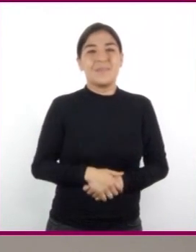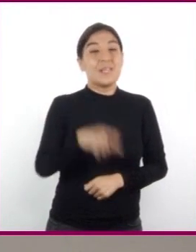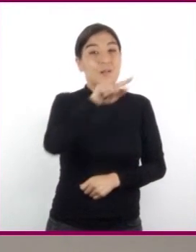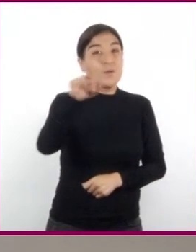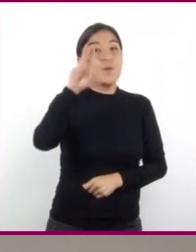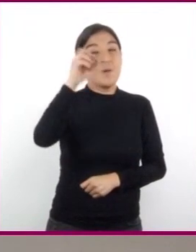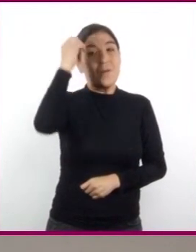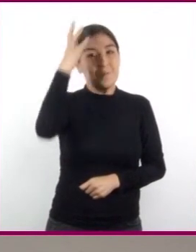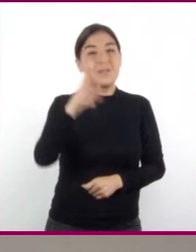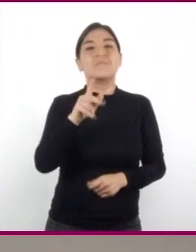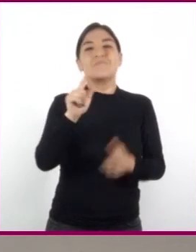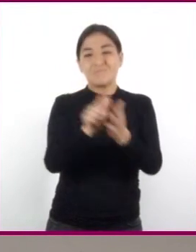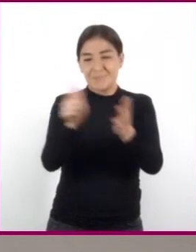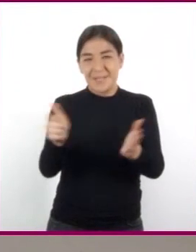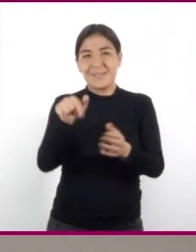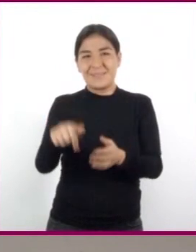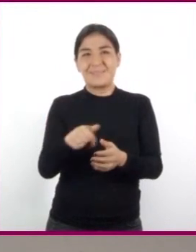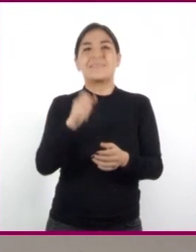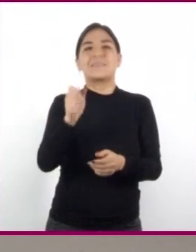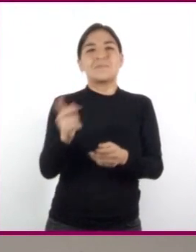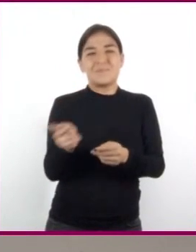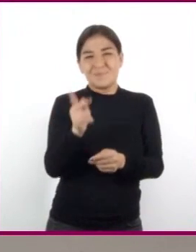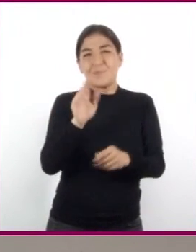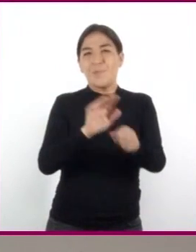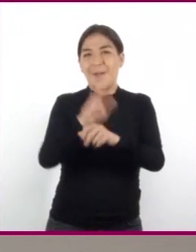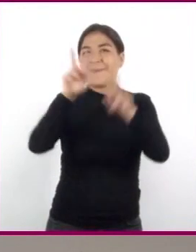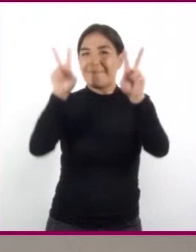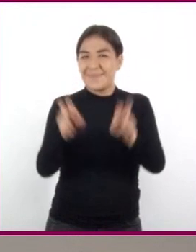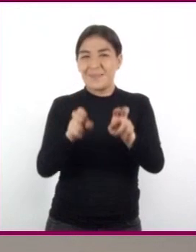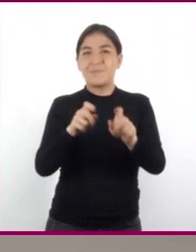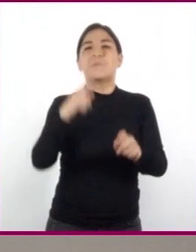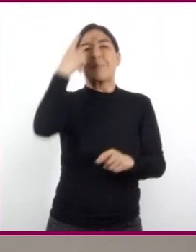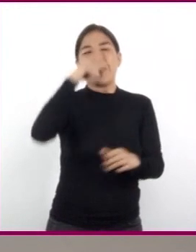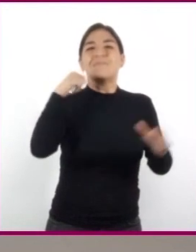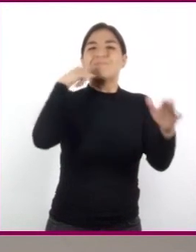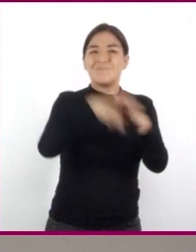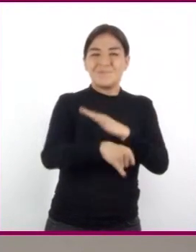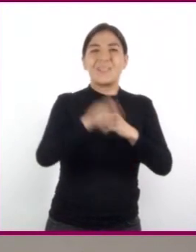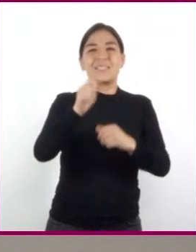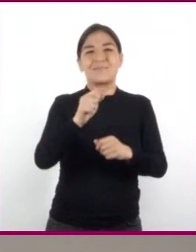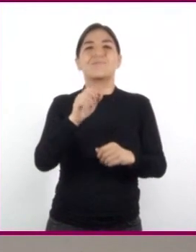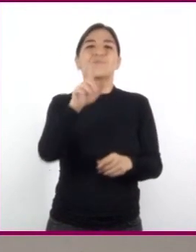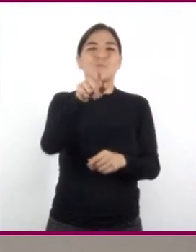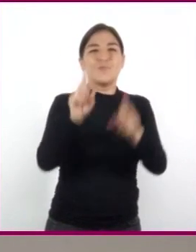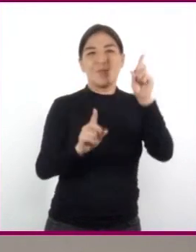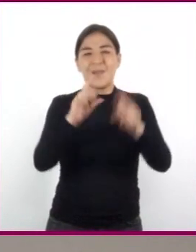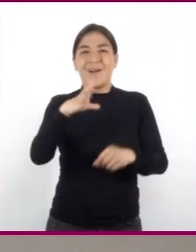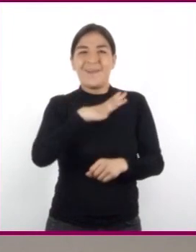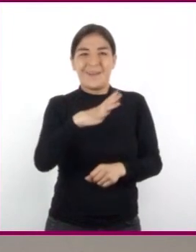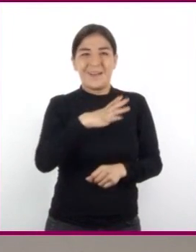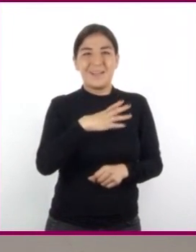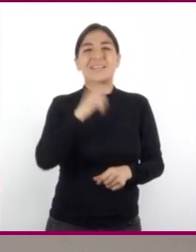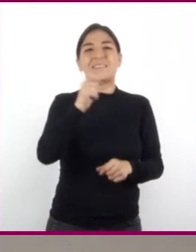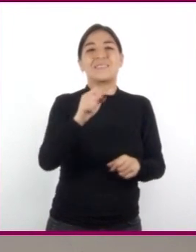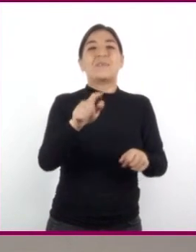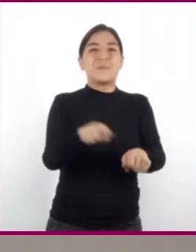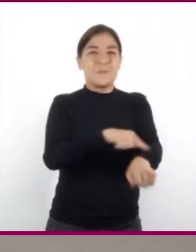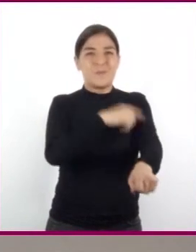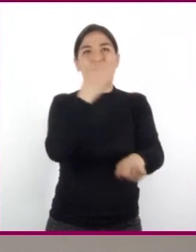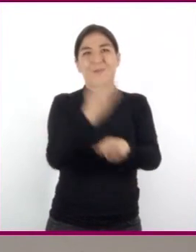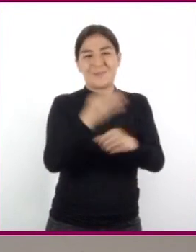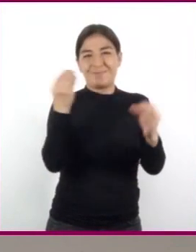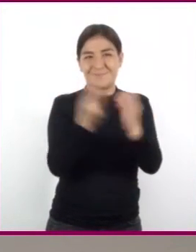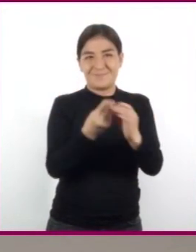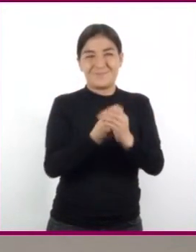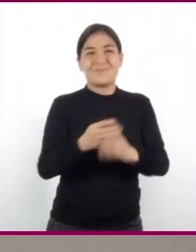olviden consultar su libro de texto en el tema correspondiente para profundizar o resolver las dudas que surgieron a lo largo de esta